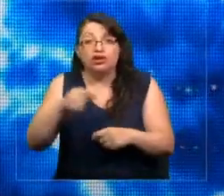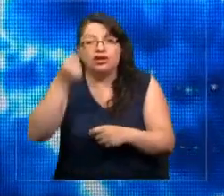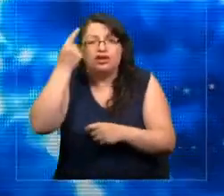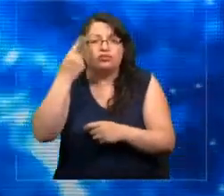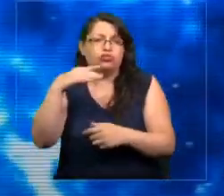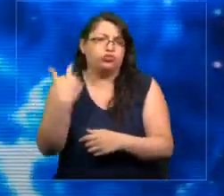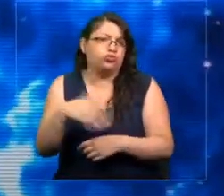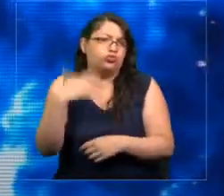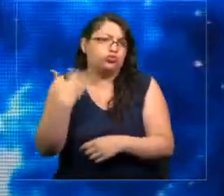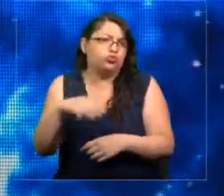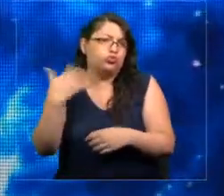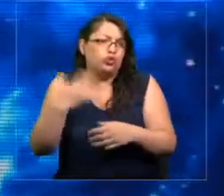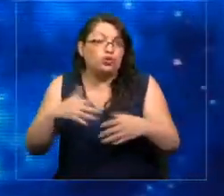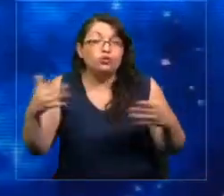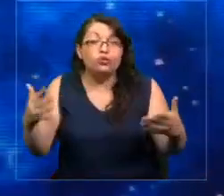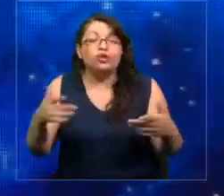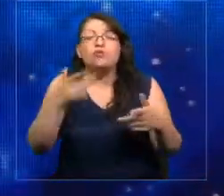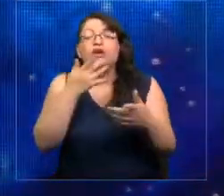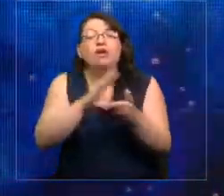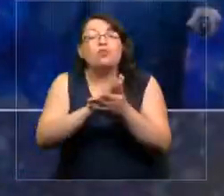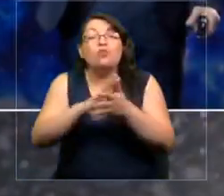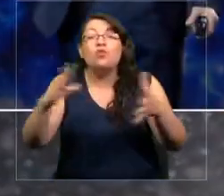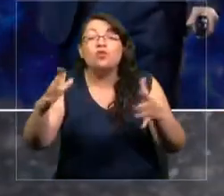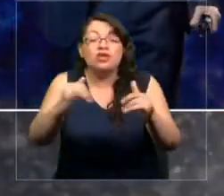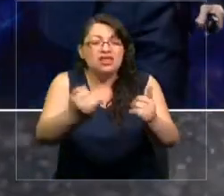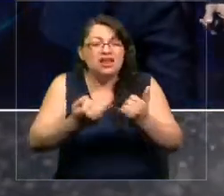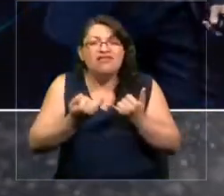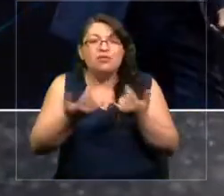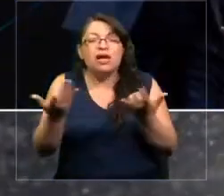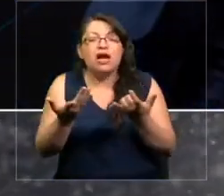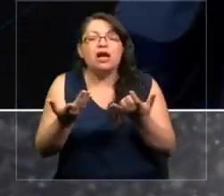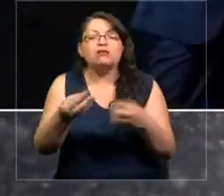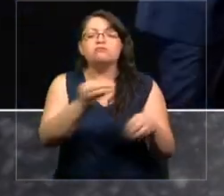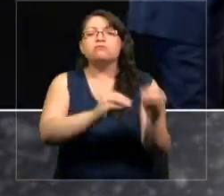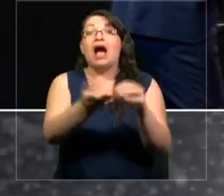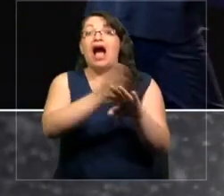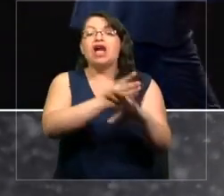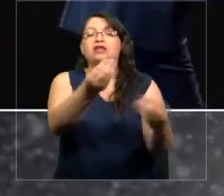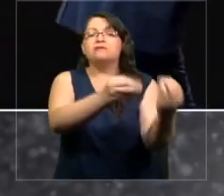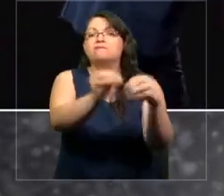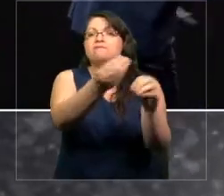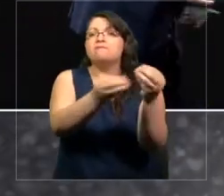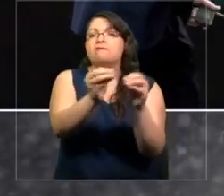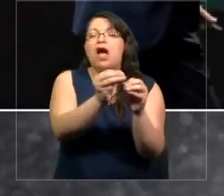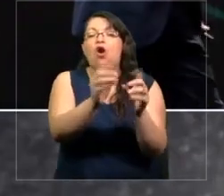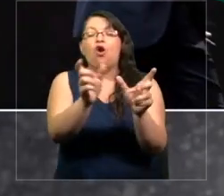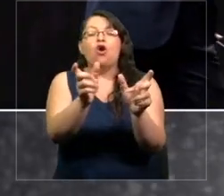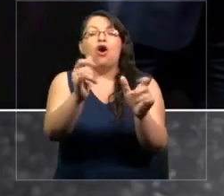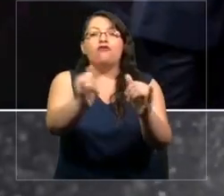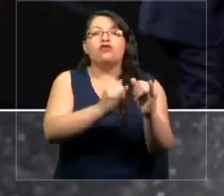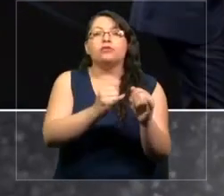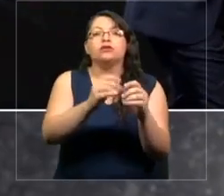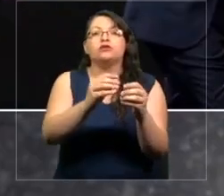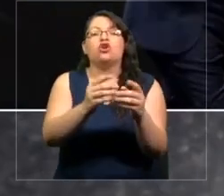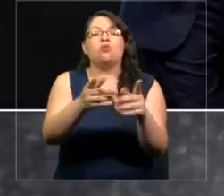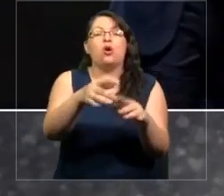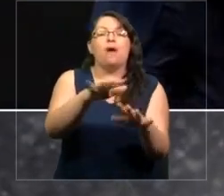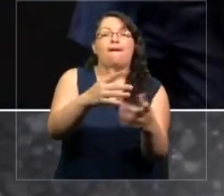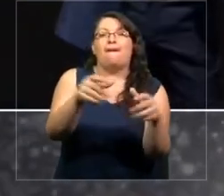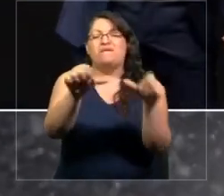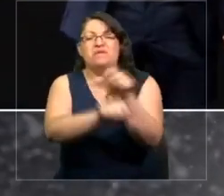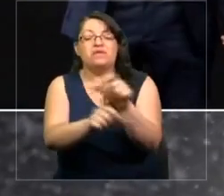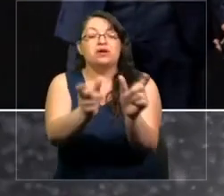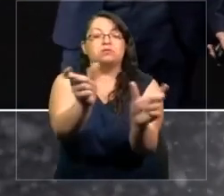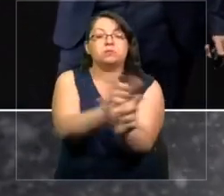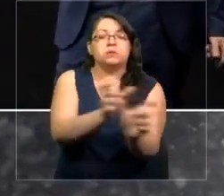Porque hoy día mucha de la información que consumimos está alterada, está modificada, está fragmentada, está manipulada. Las famosas fake